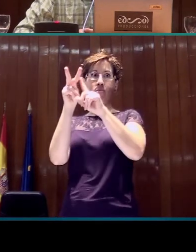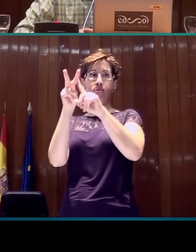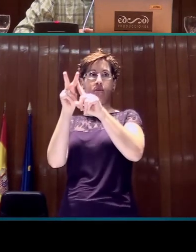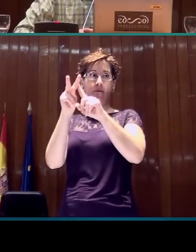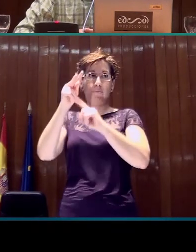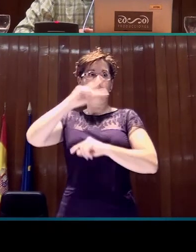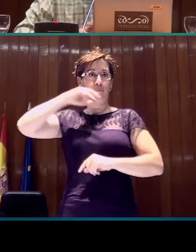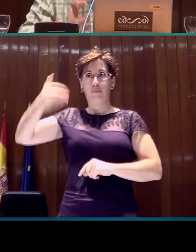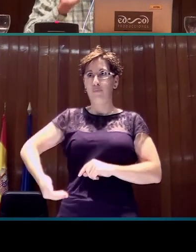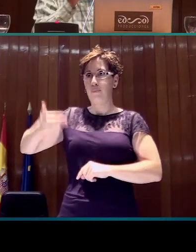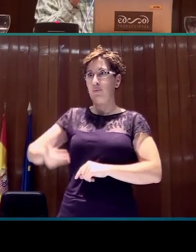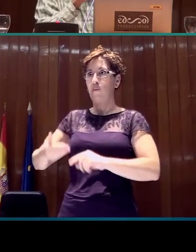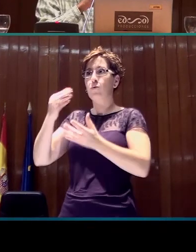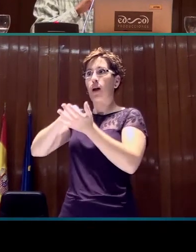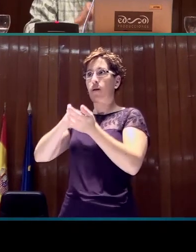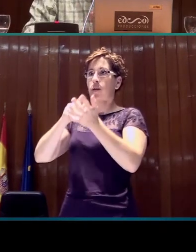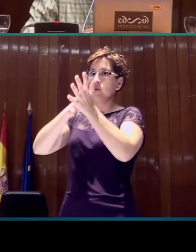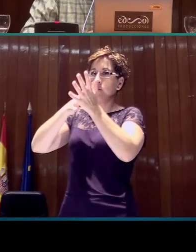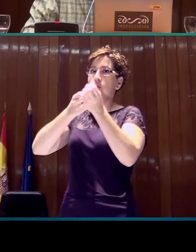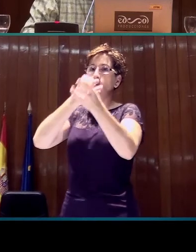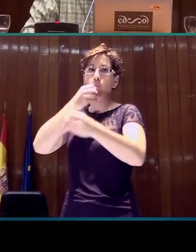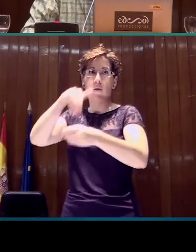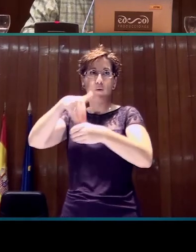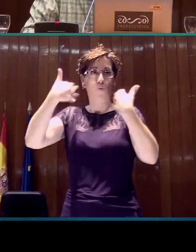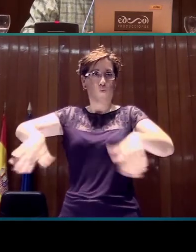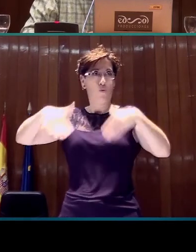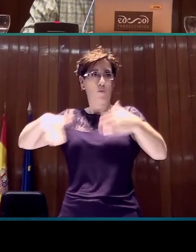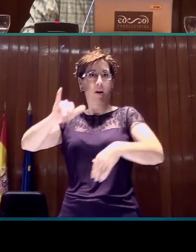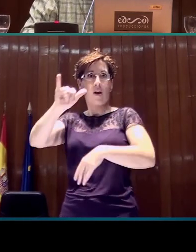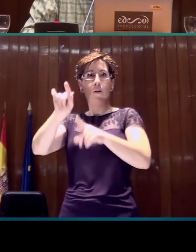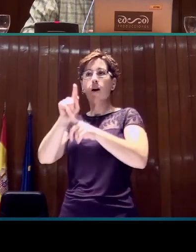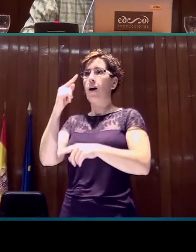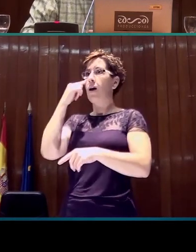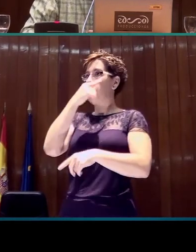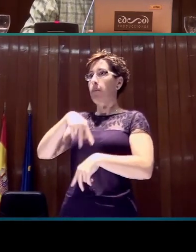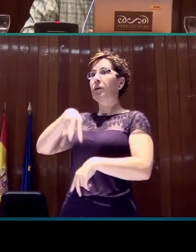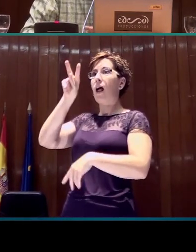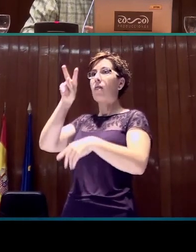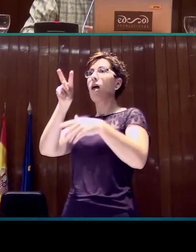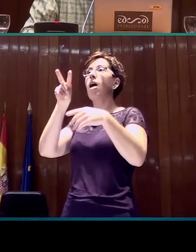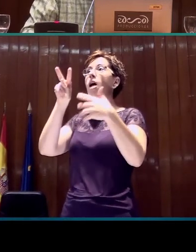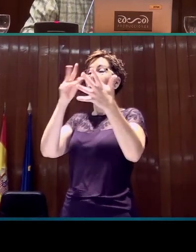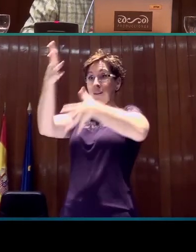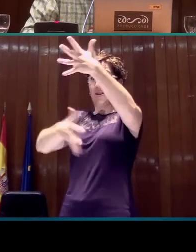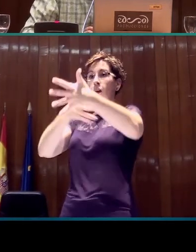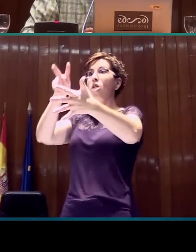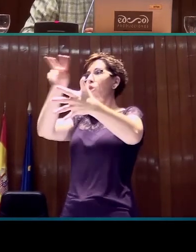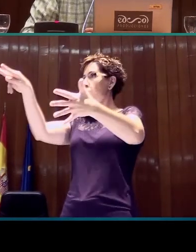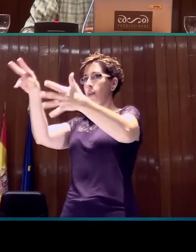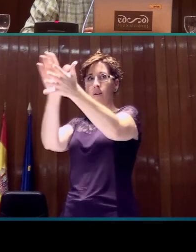con valor enfático, muchas veces las personas sordas dirigen la mirada hacia la boya lista o alguno de los elementos de la misma.